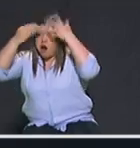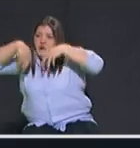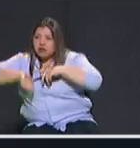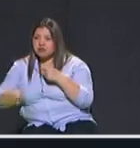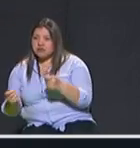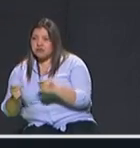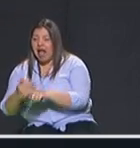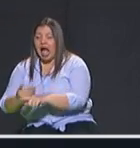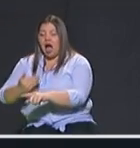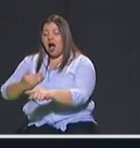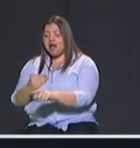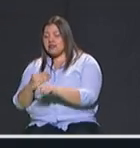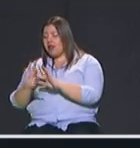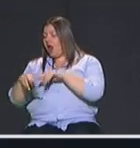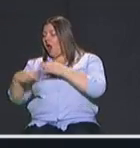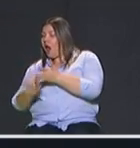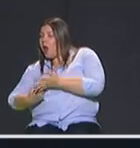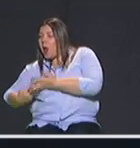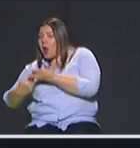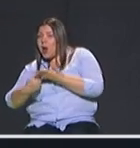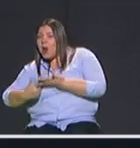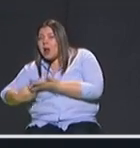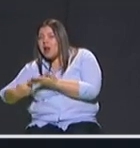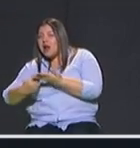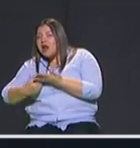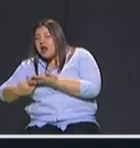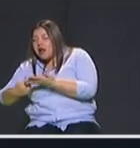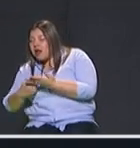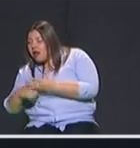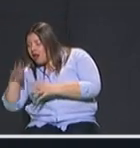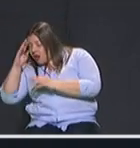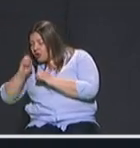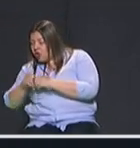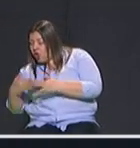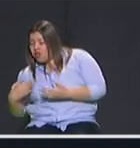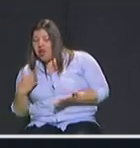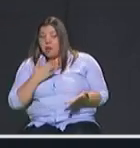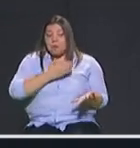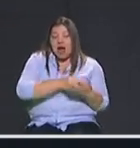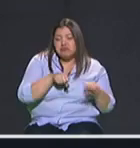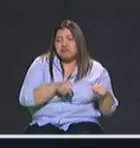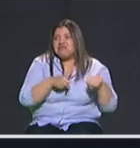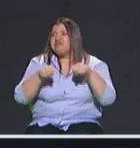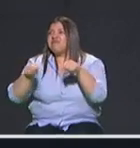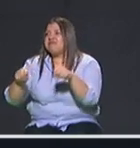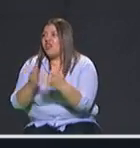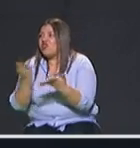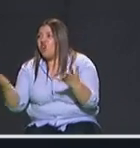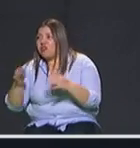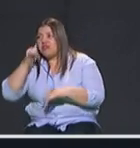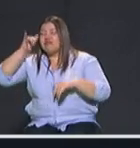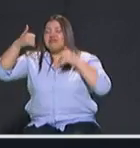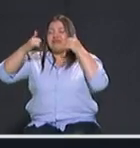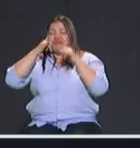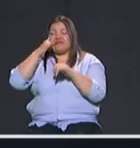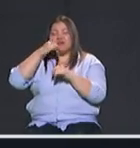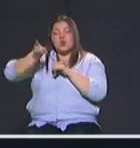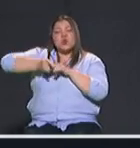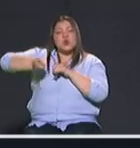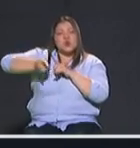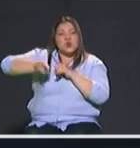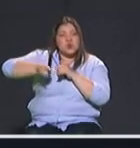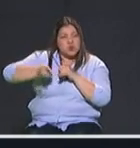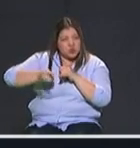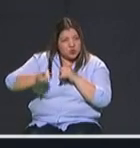quién se reunió antes con quién había hablado antes y de esa forma desarticular la estructura integrar las cámaras públicas con las cámaras